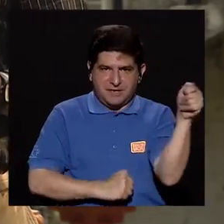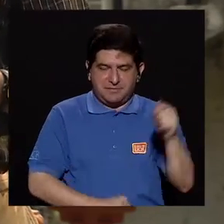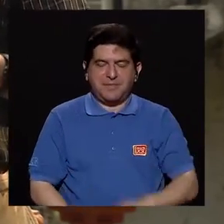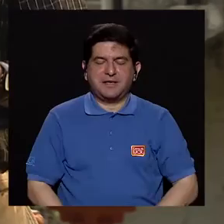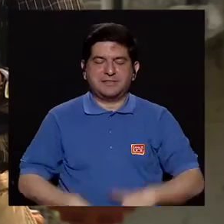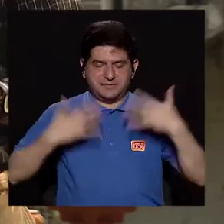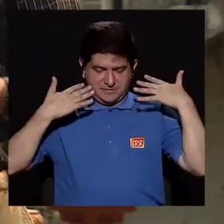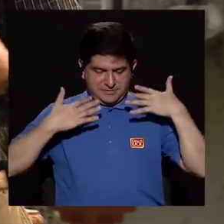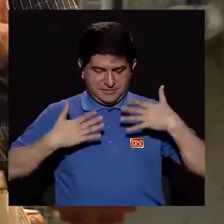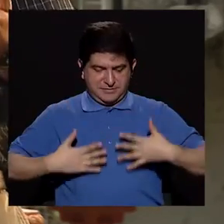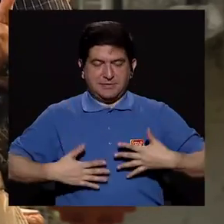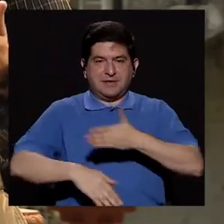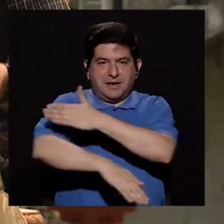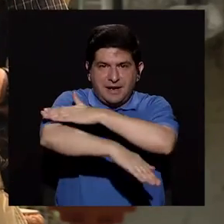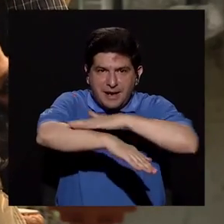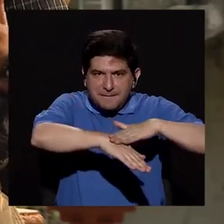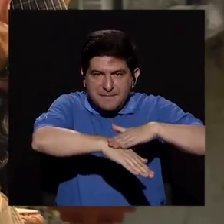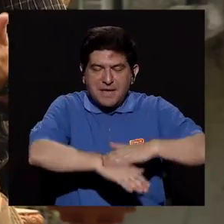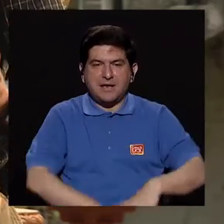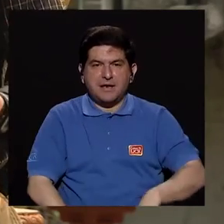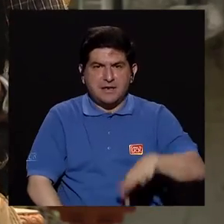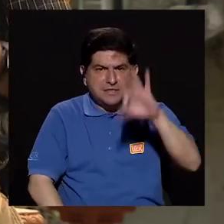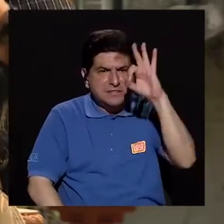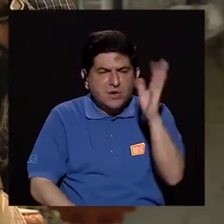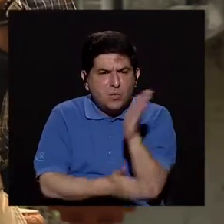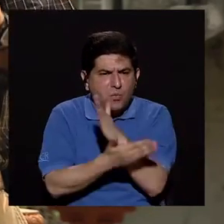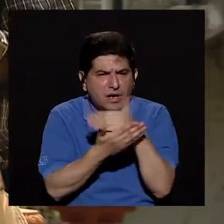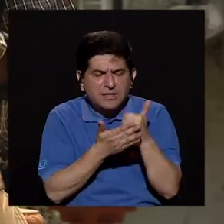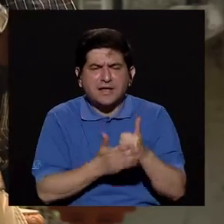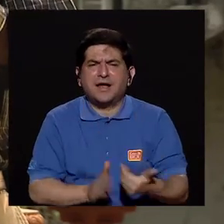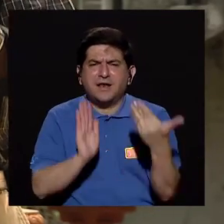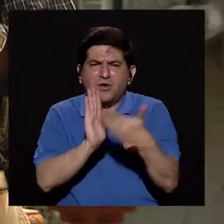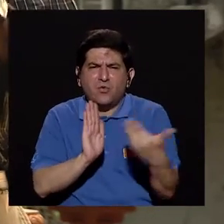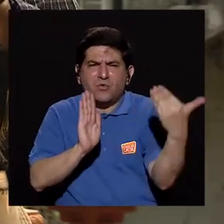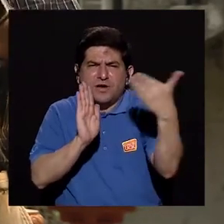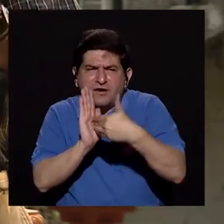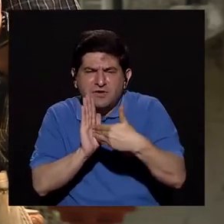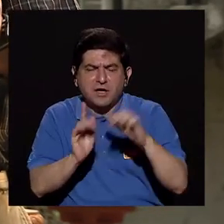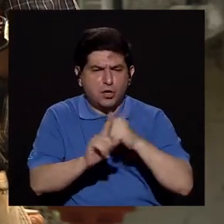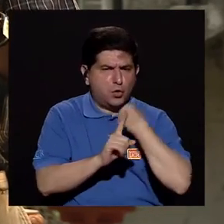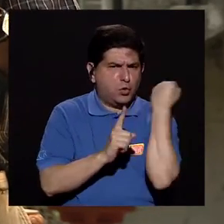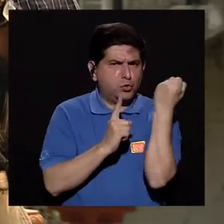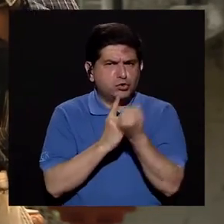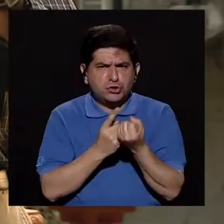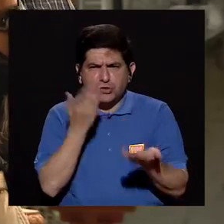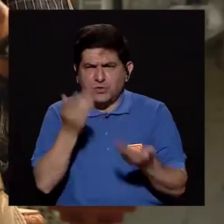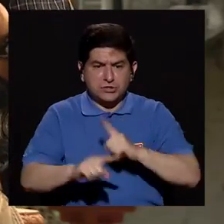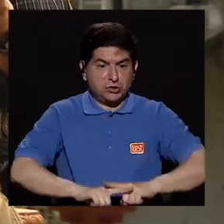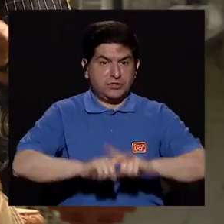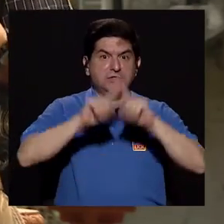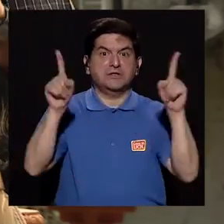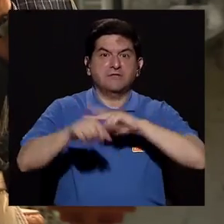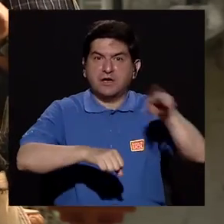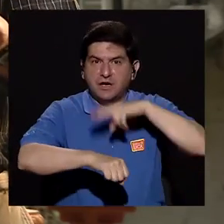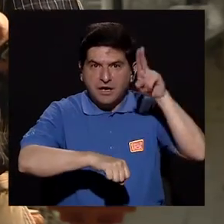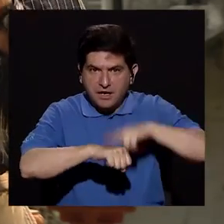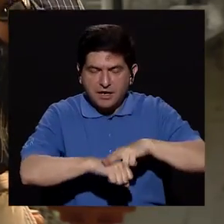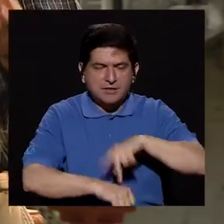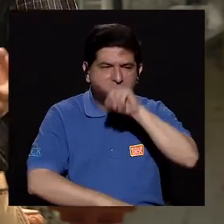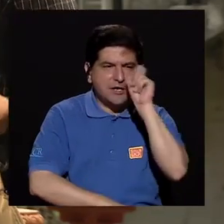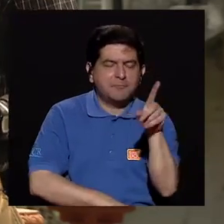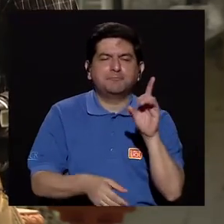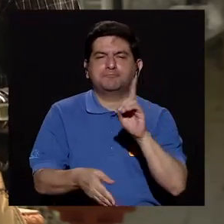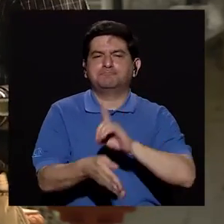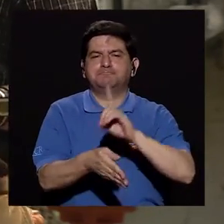mes, su piel, y en caso de que puedan encontrar alguna lesión o alguna situación que sea diferente del usual,